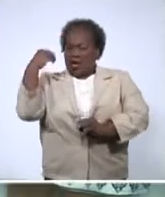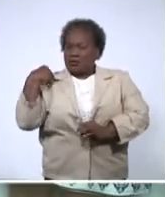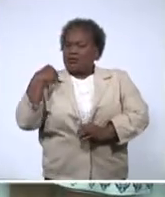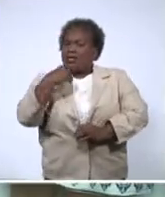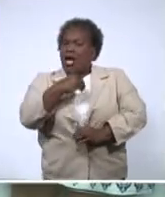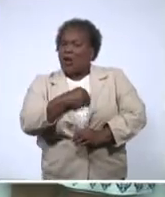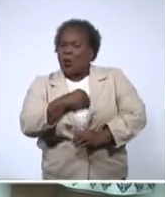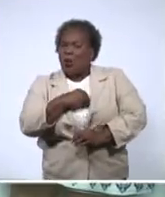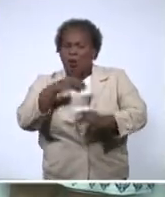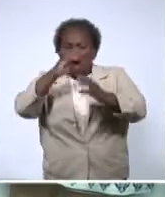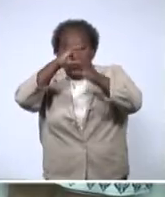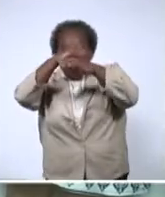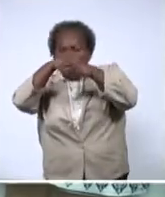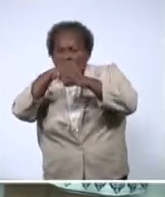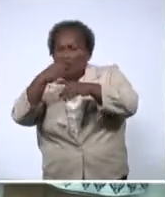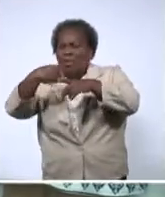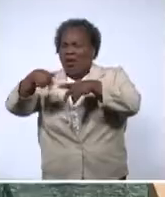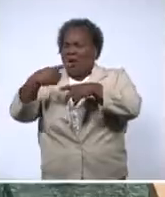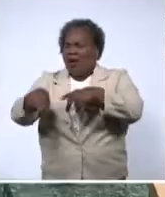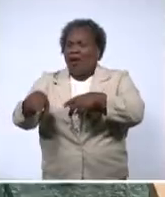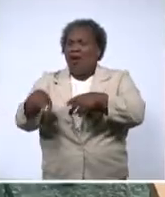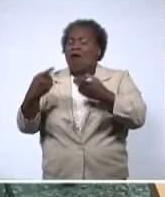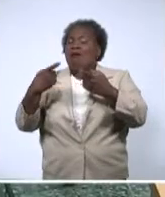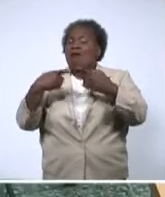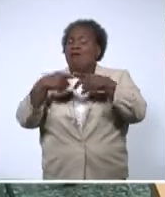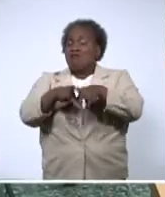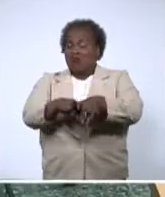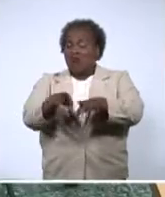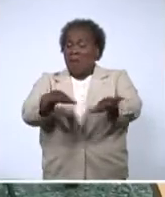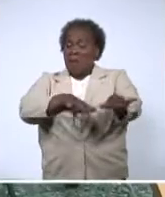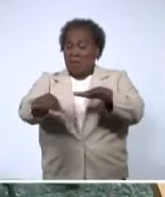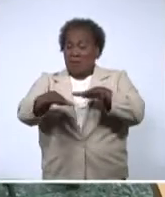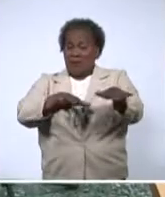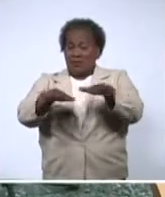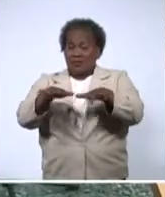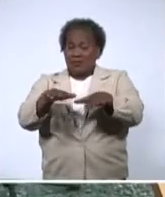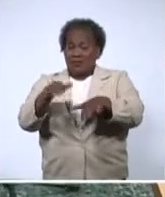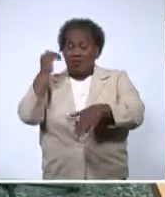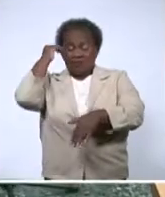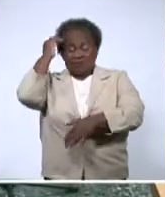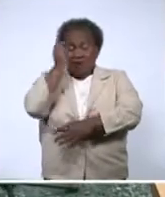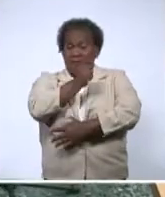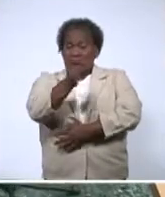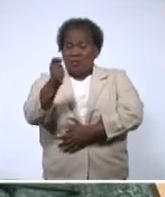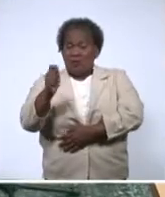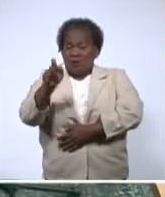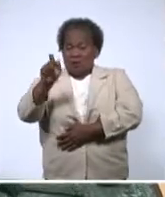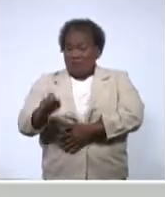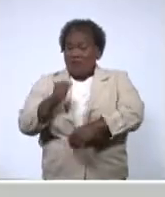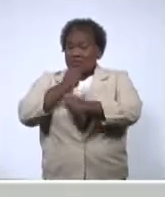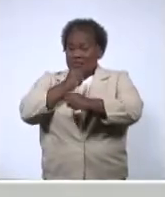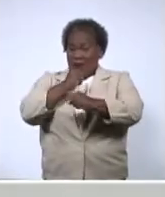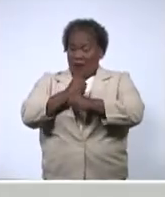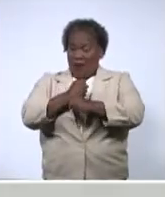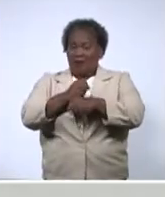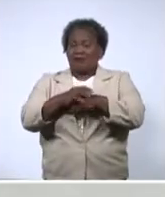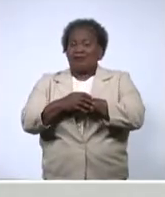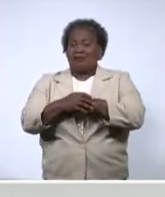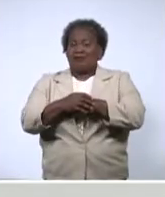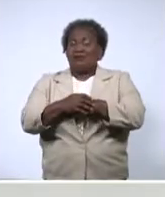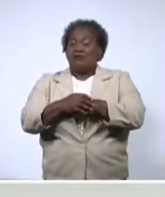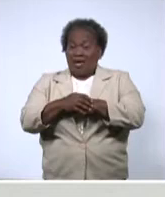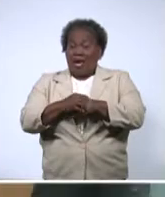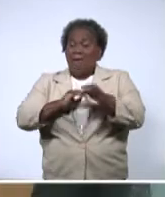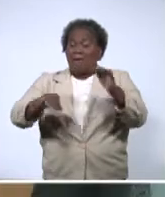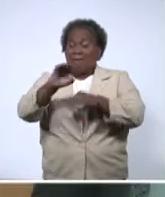endoscopía e imaginología, acompañada del correspondiente adiestramiento y capacitación del personal que en ellos operan. El titular de Salud Cubano